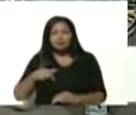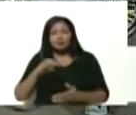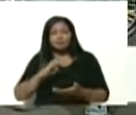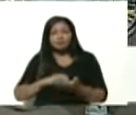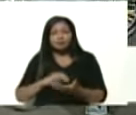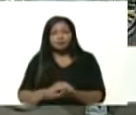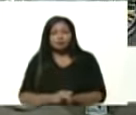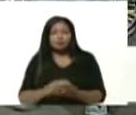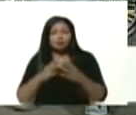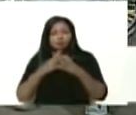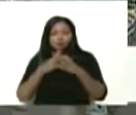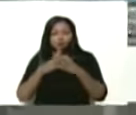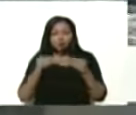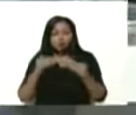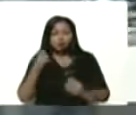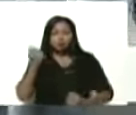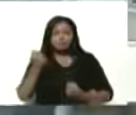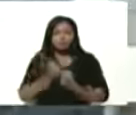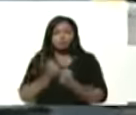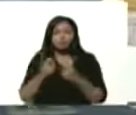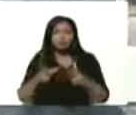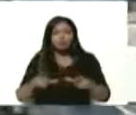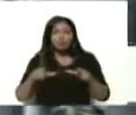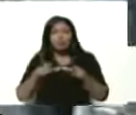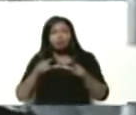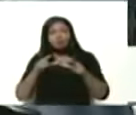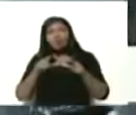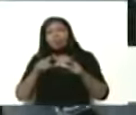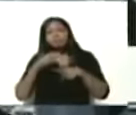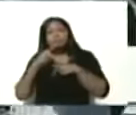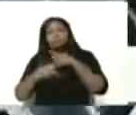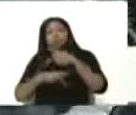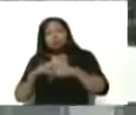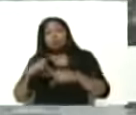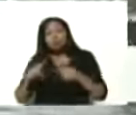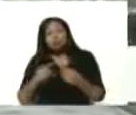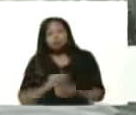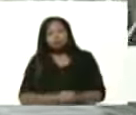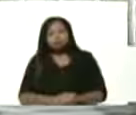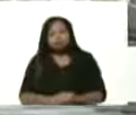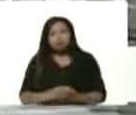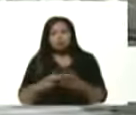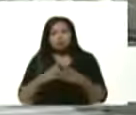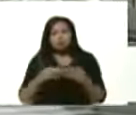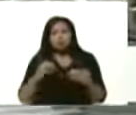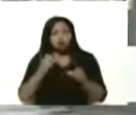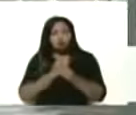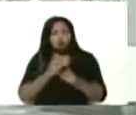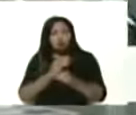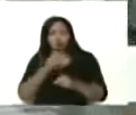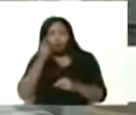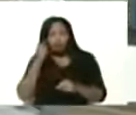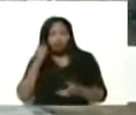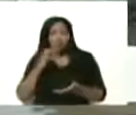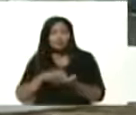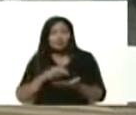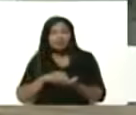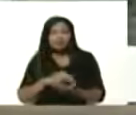usted con todo el apoyo del sector industrial, del sector productivo, pero especialmente de todos los trabajadores y trabajadoras de Miranda.